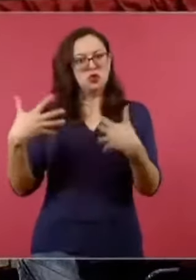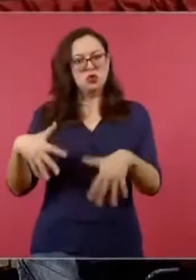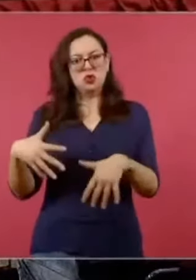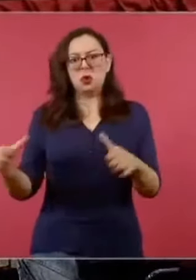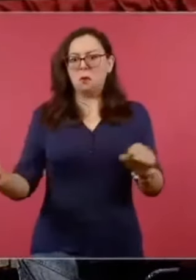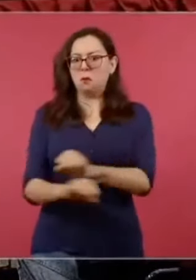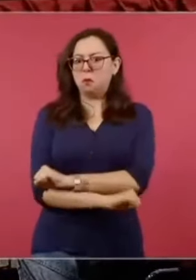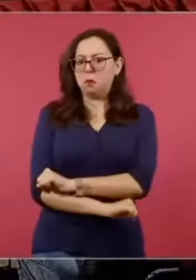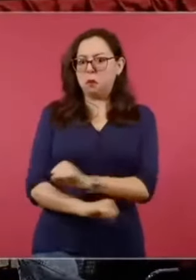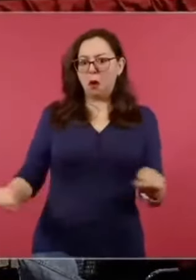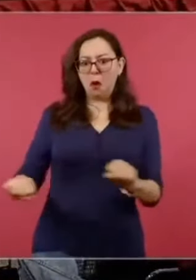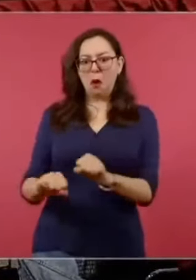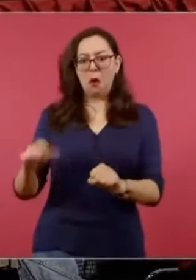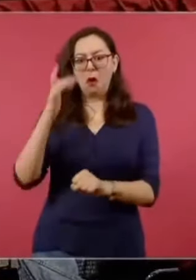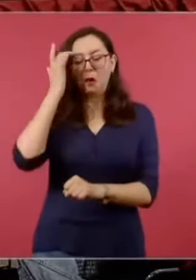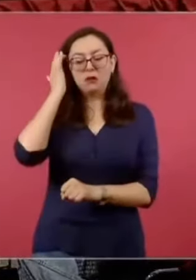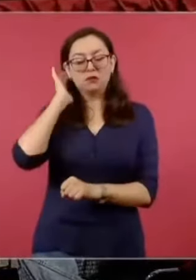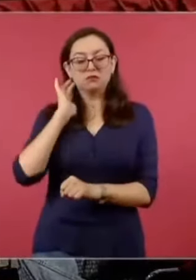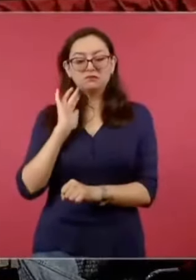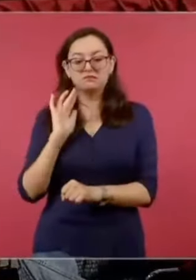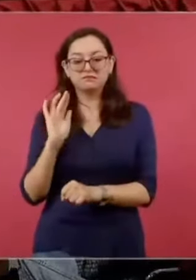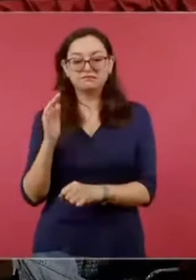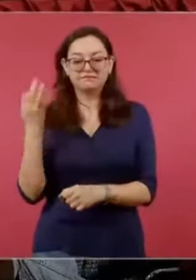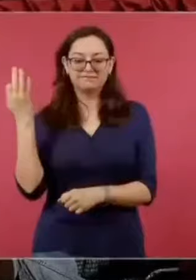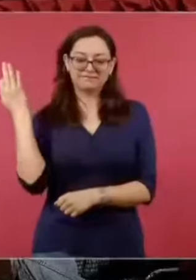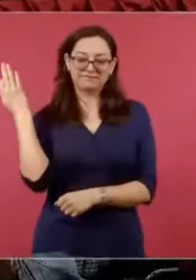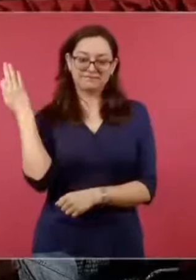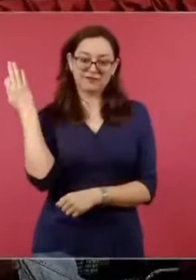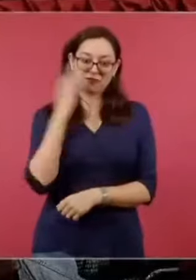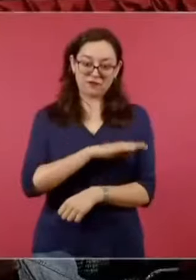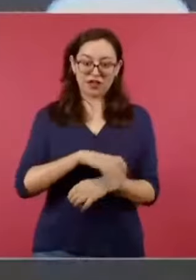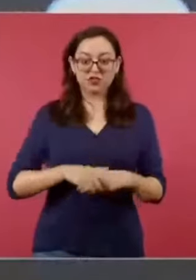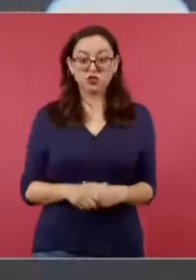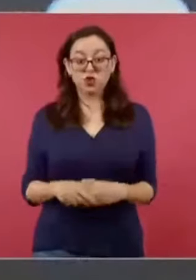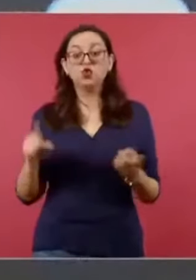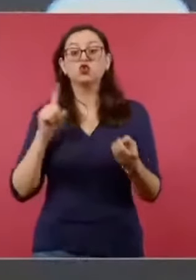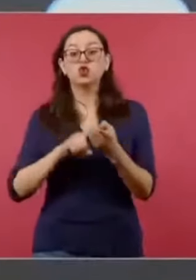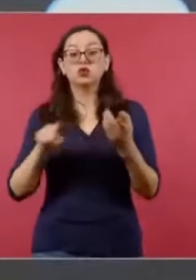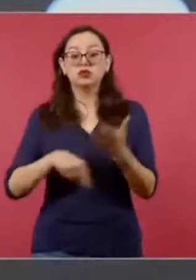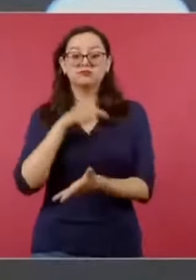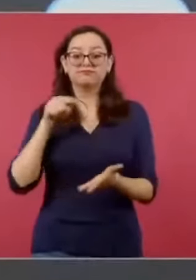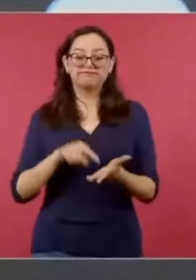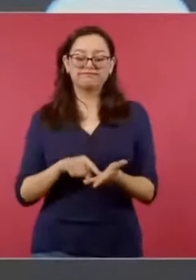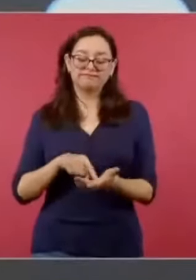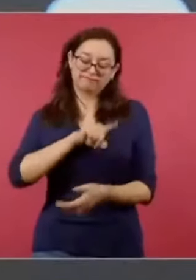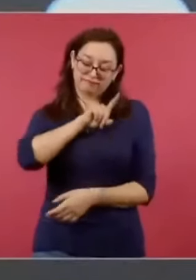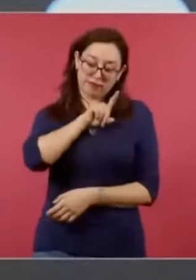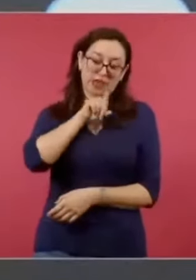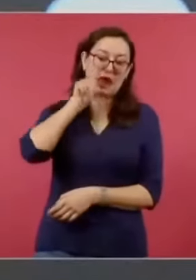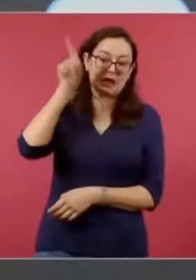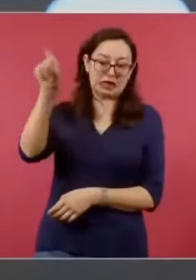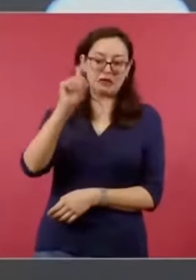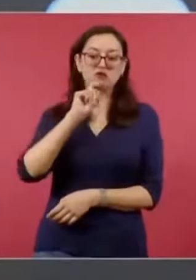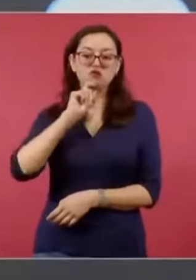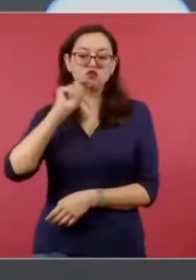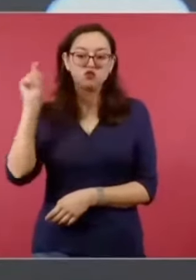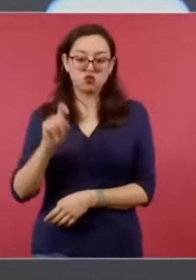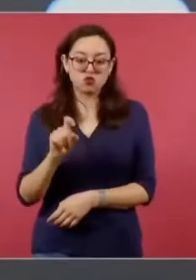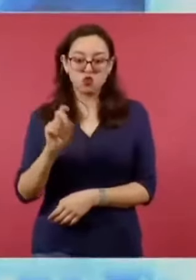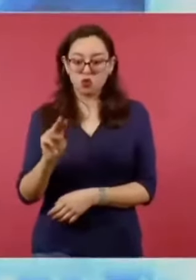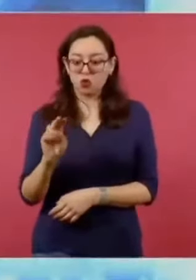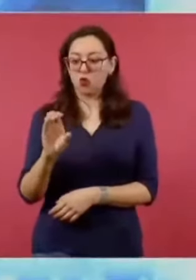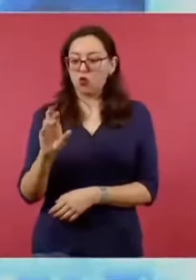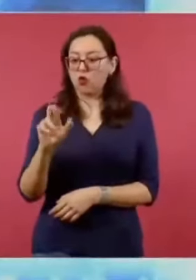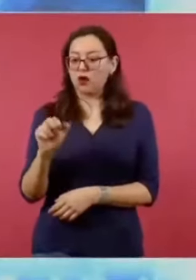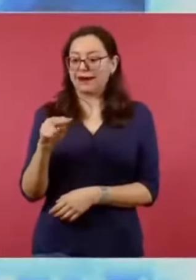Pero todo esto resultó falso. El video original fue grabado en Ucrania, un batallón independiente para fines